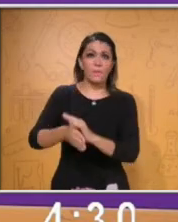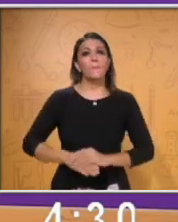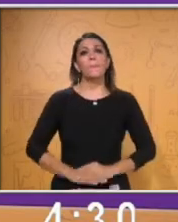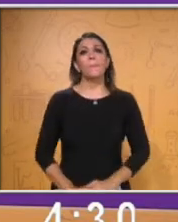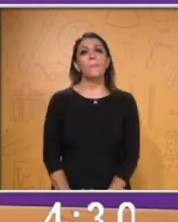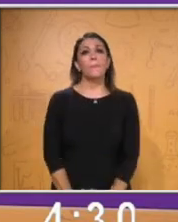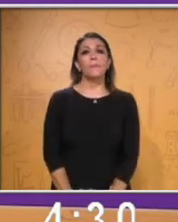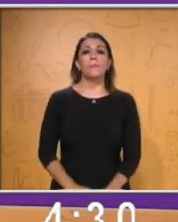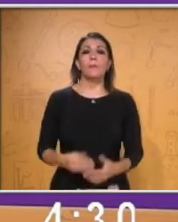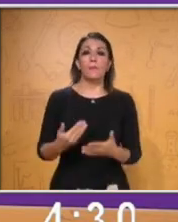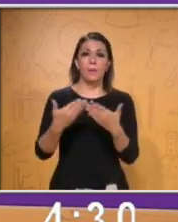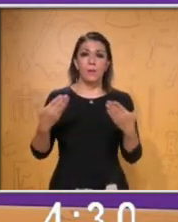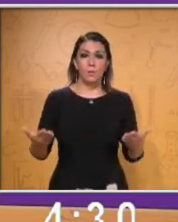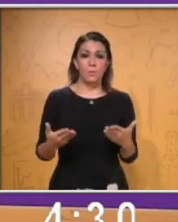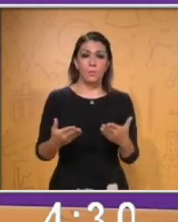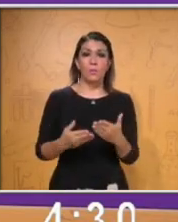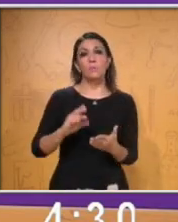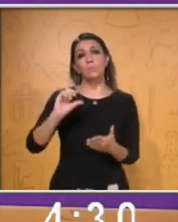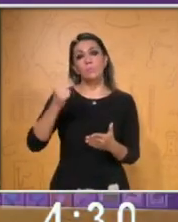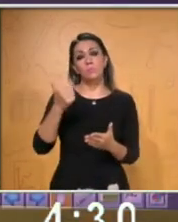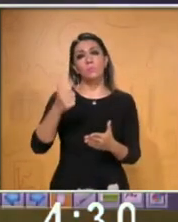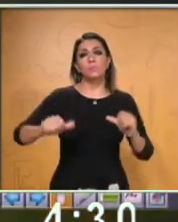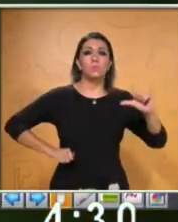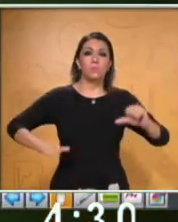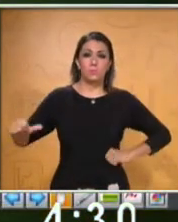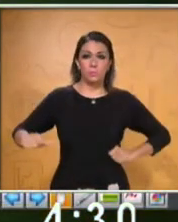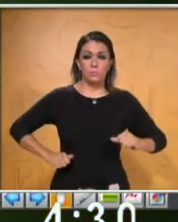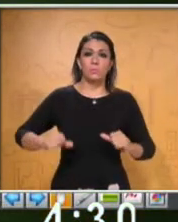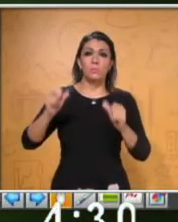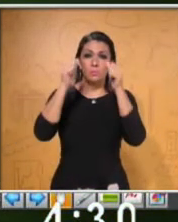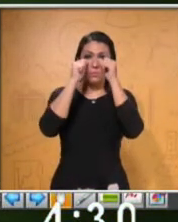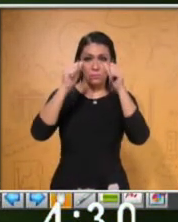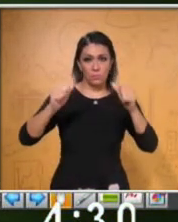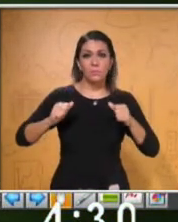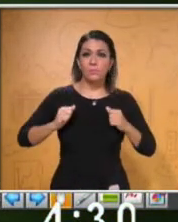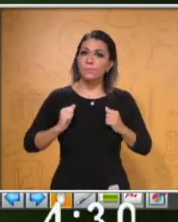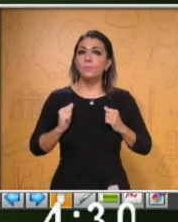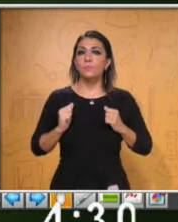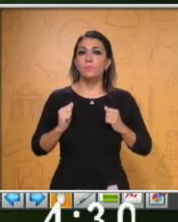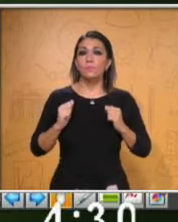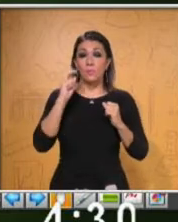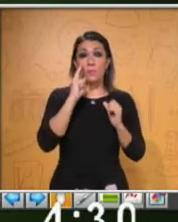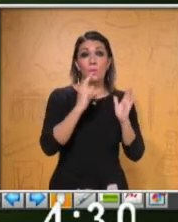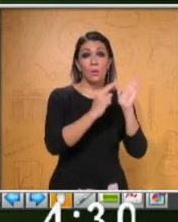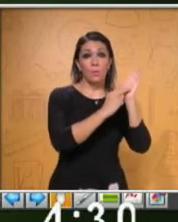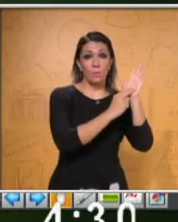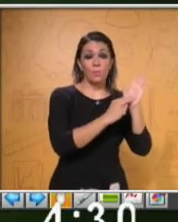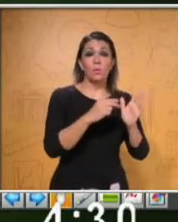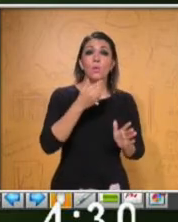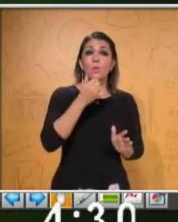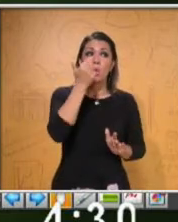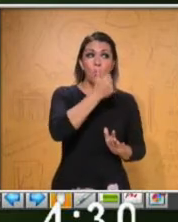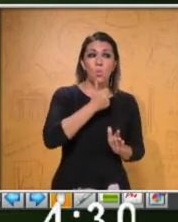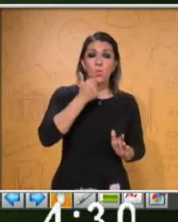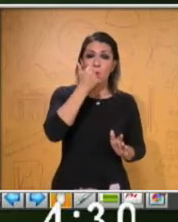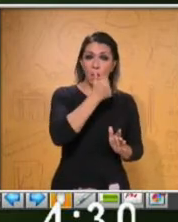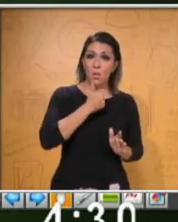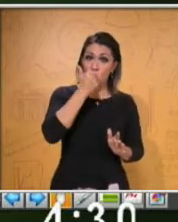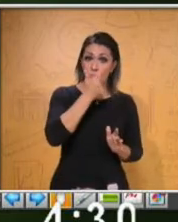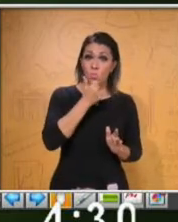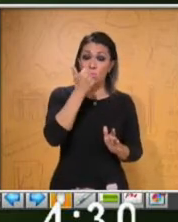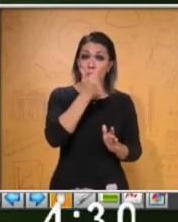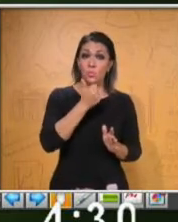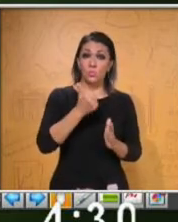Vamos a ir a un siguiente ejercicio. Te pido que por favor pongas atención. Aquí tenemos a un estudiante, Alex Payton,